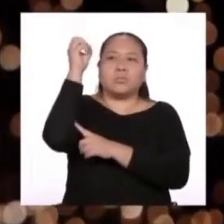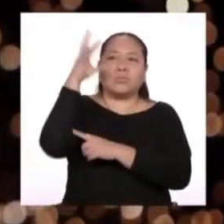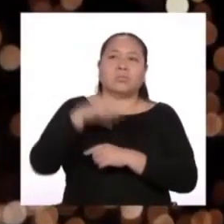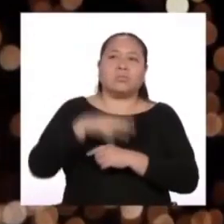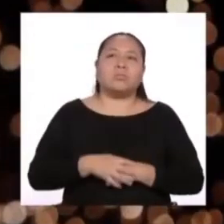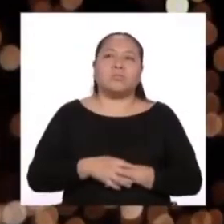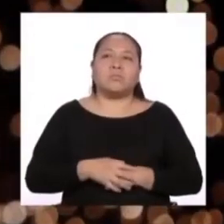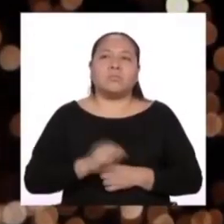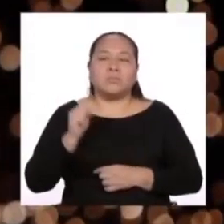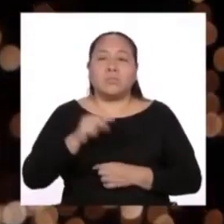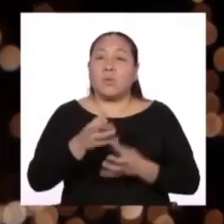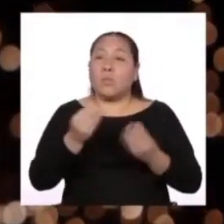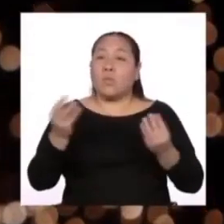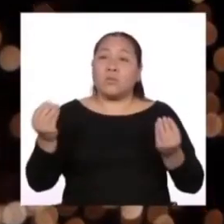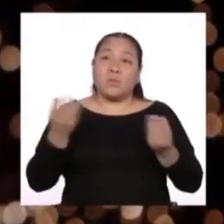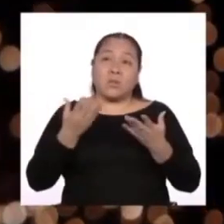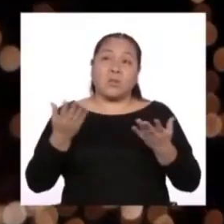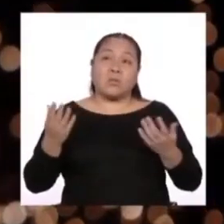consigna.